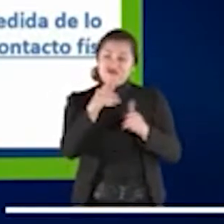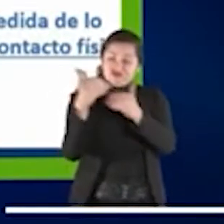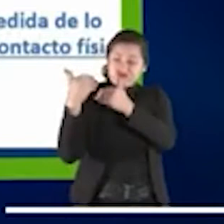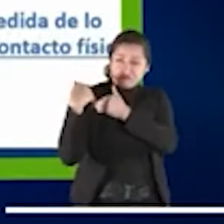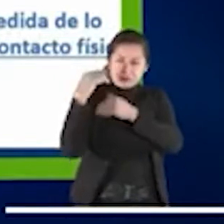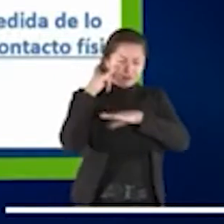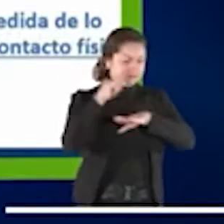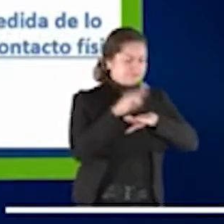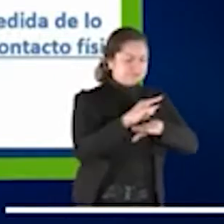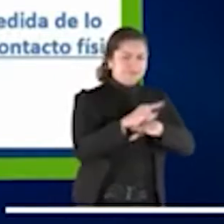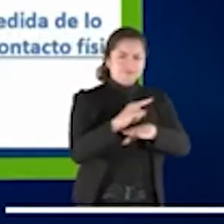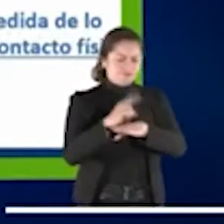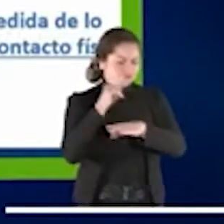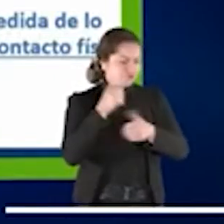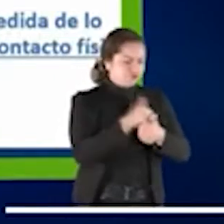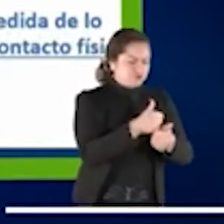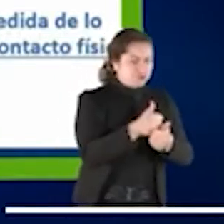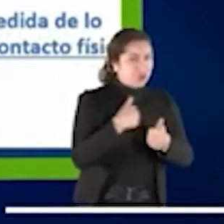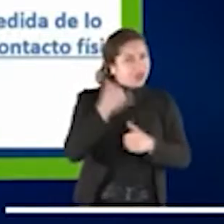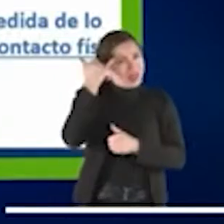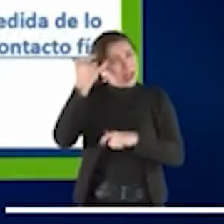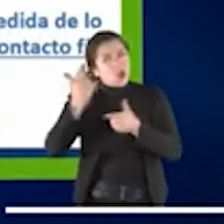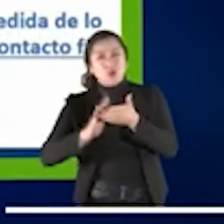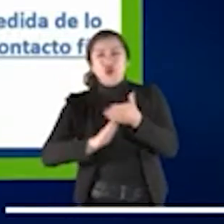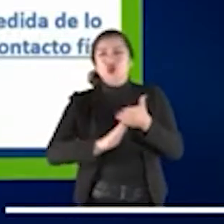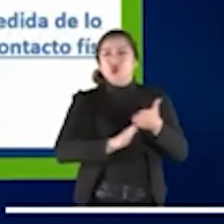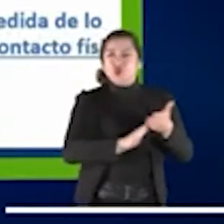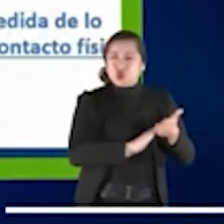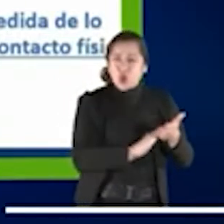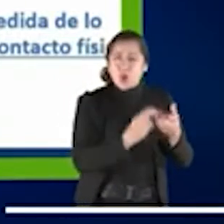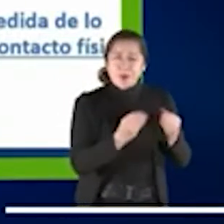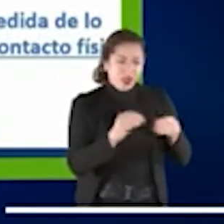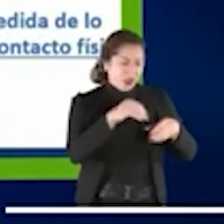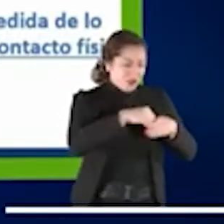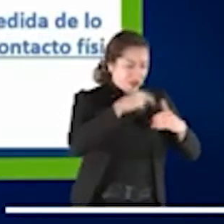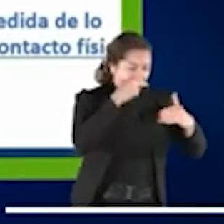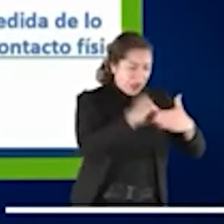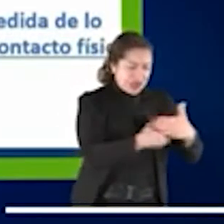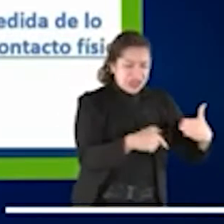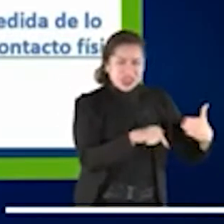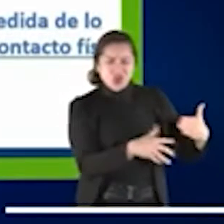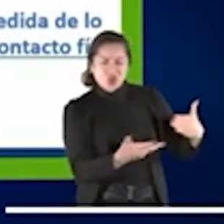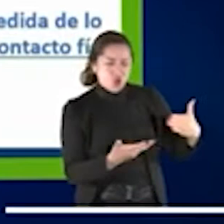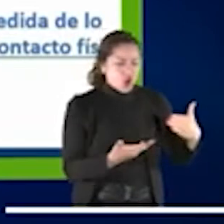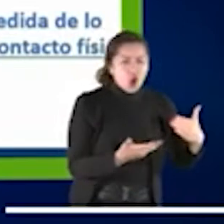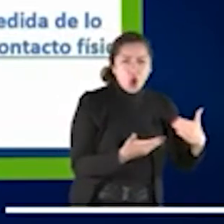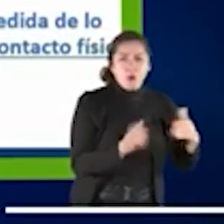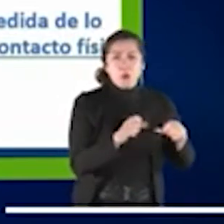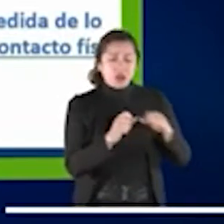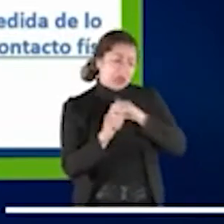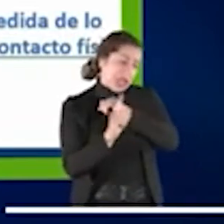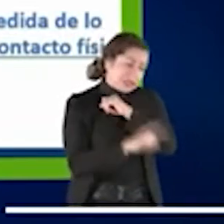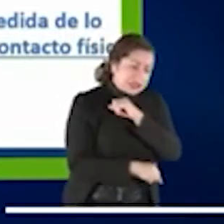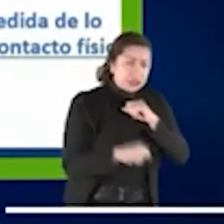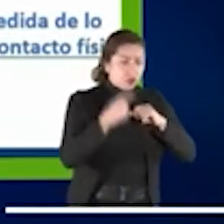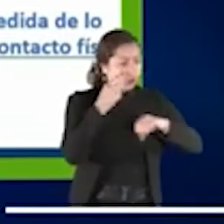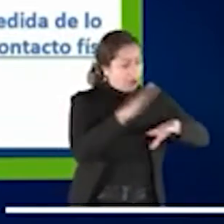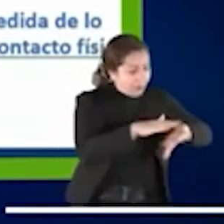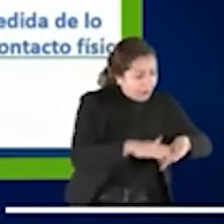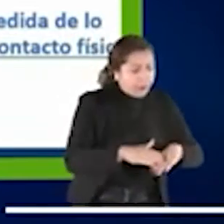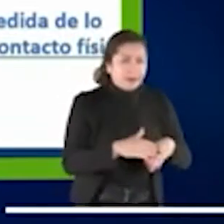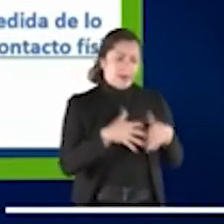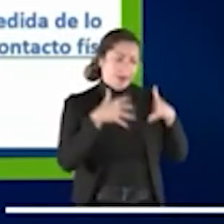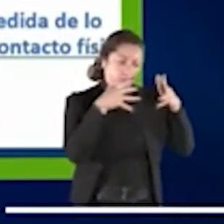a imaginar otras soluciones, ¿no? Que pueden ser excusas, puede ser amonestación, puede ser educación,